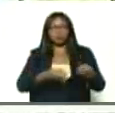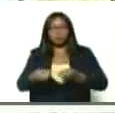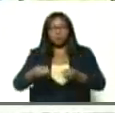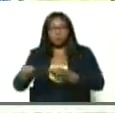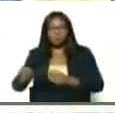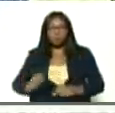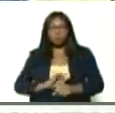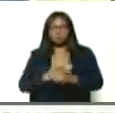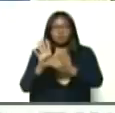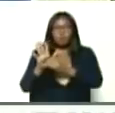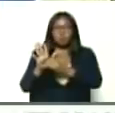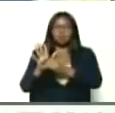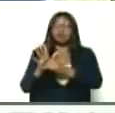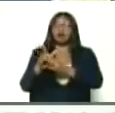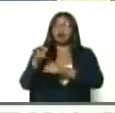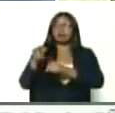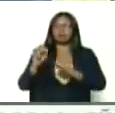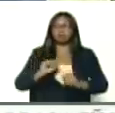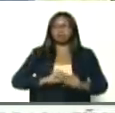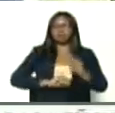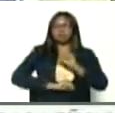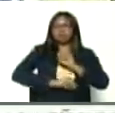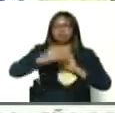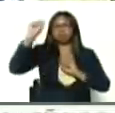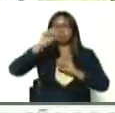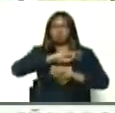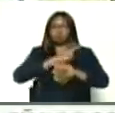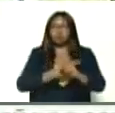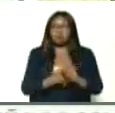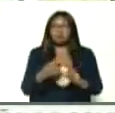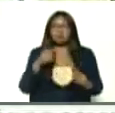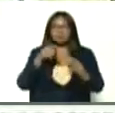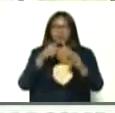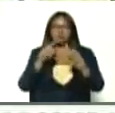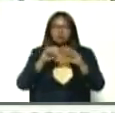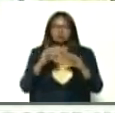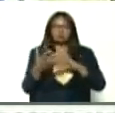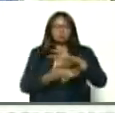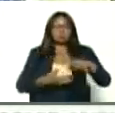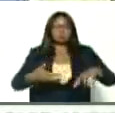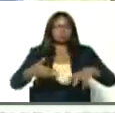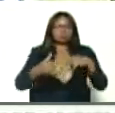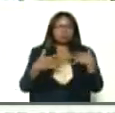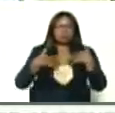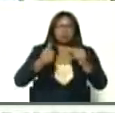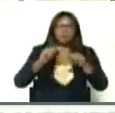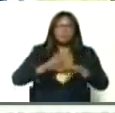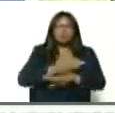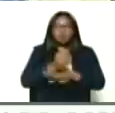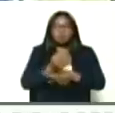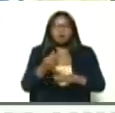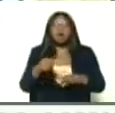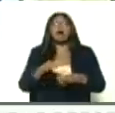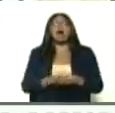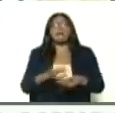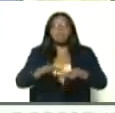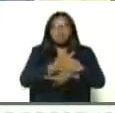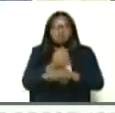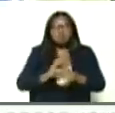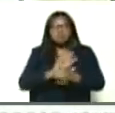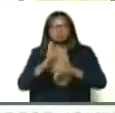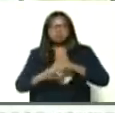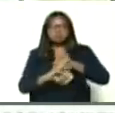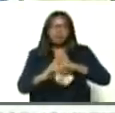la pandemia, bueno, se disparó, y está, a punta del colapso, Uruguay, ¿por quién? Por la variante, brasilera,